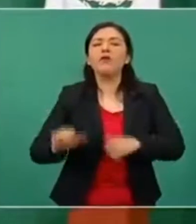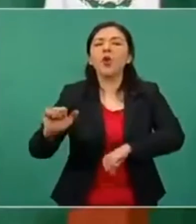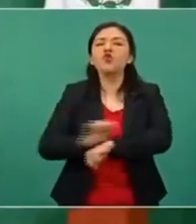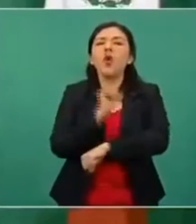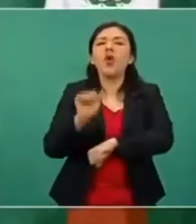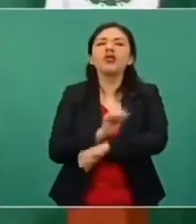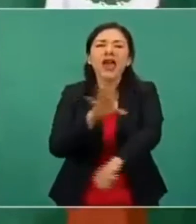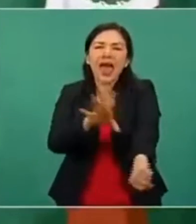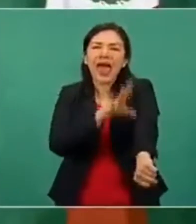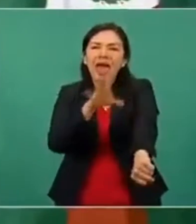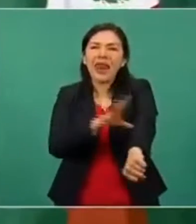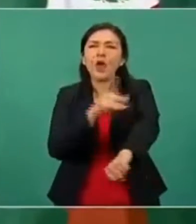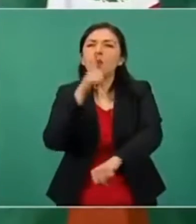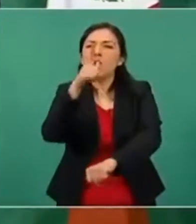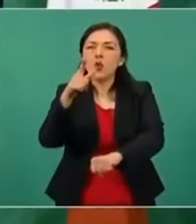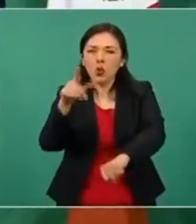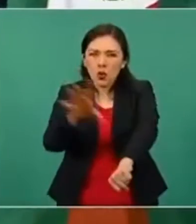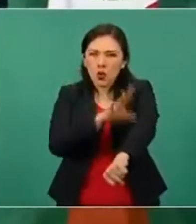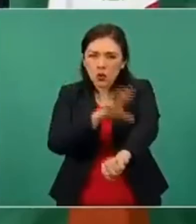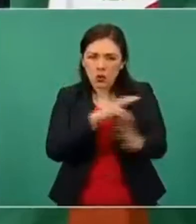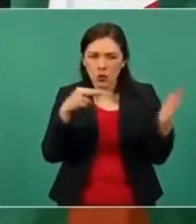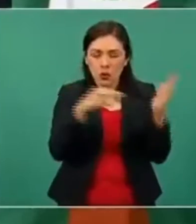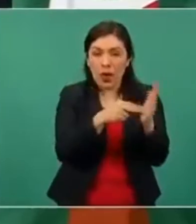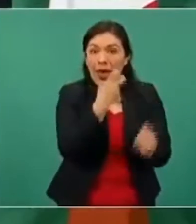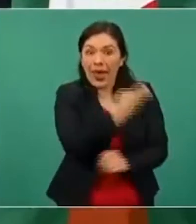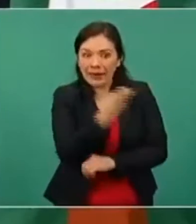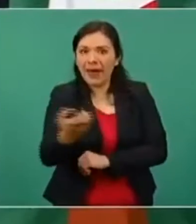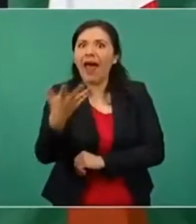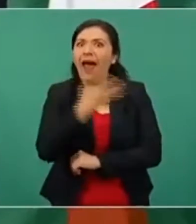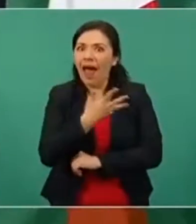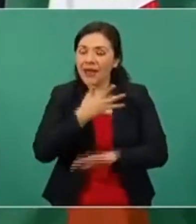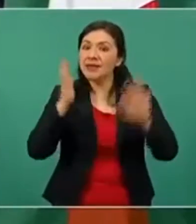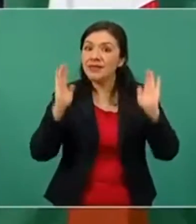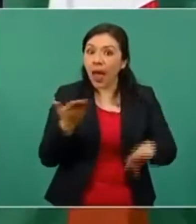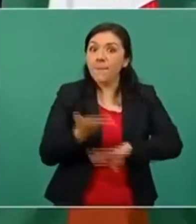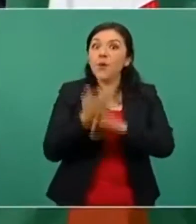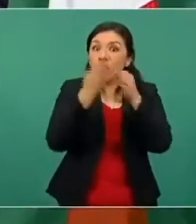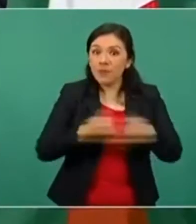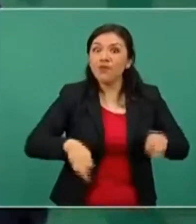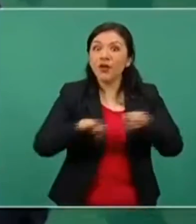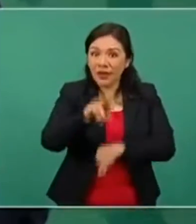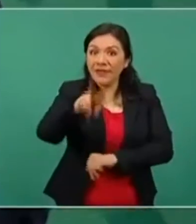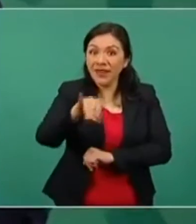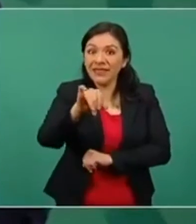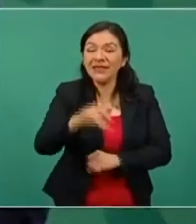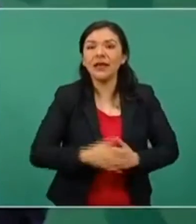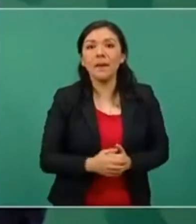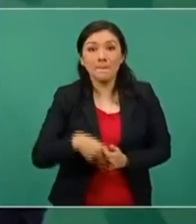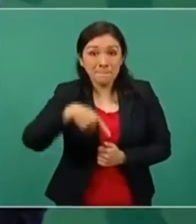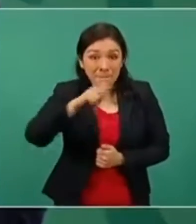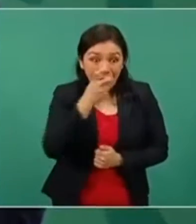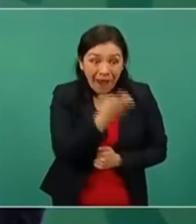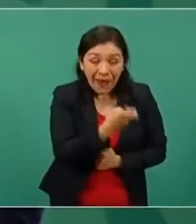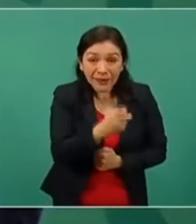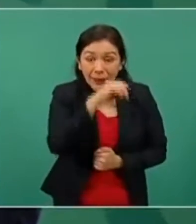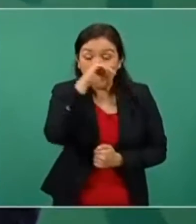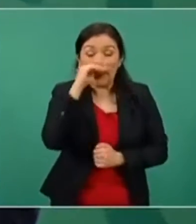Pues sí, es muy importante, ya los hay, pero va a llevar